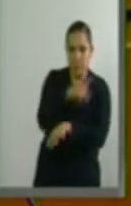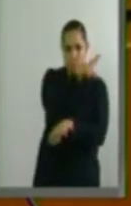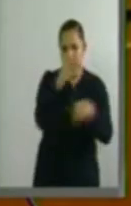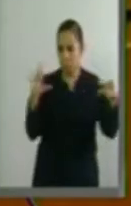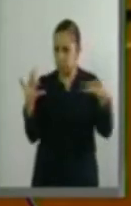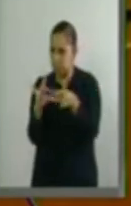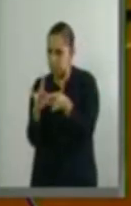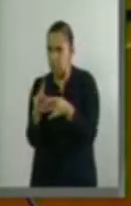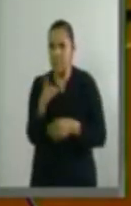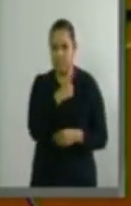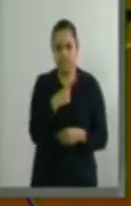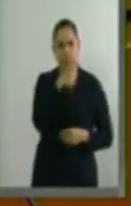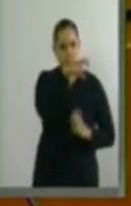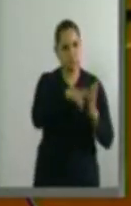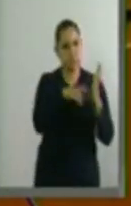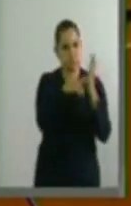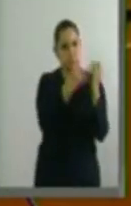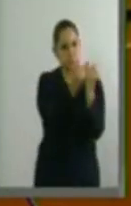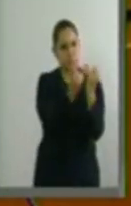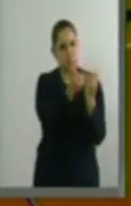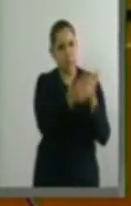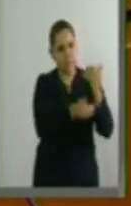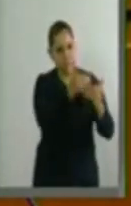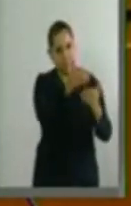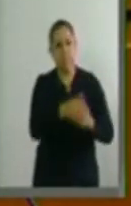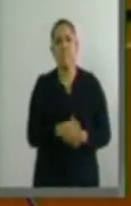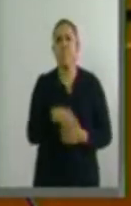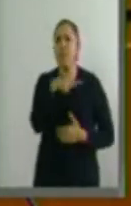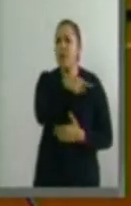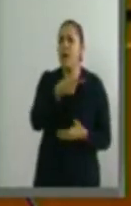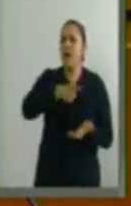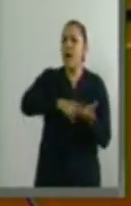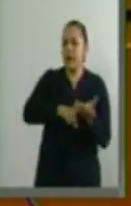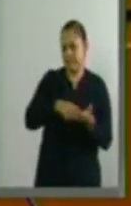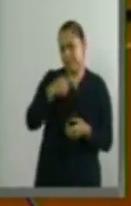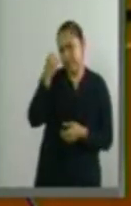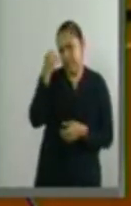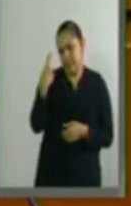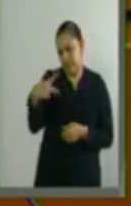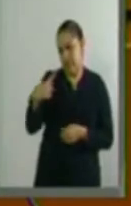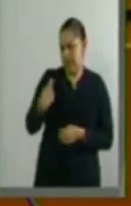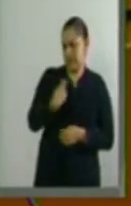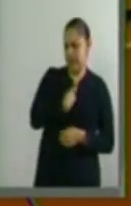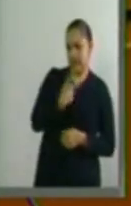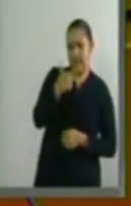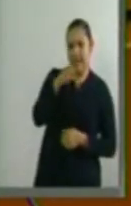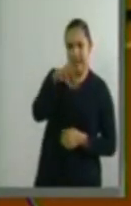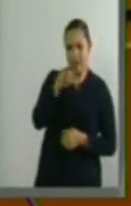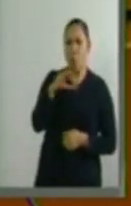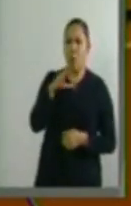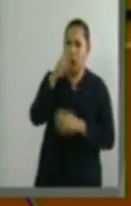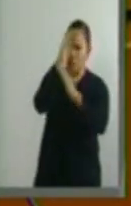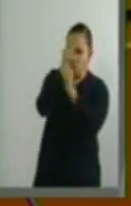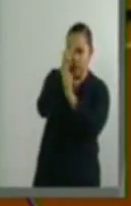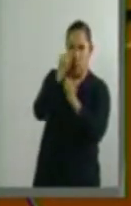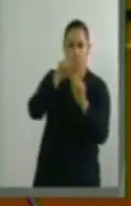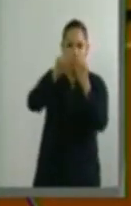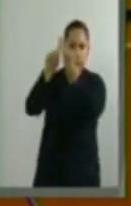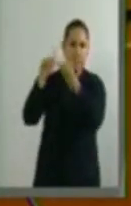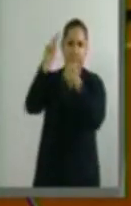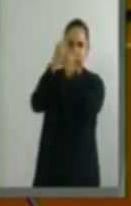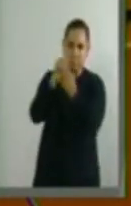es cierto que este derecho está implícito en las disposiciones de los tratados internacionales suscritos por México,